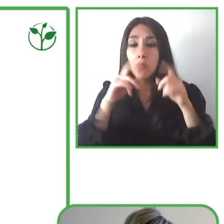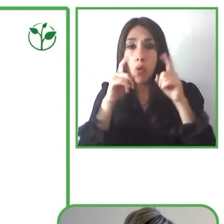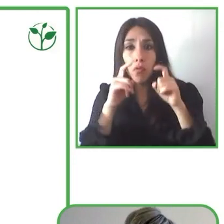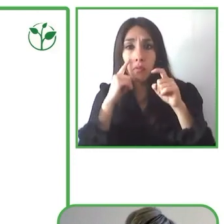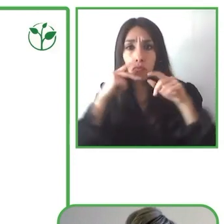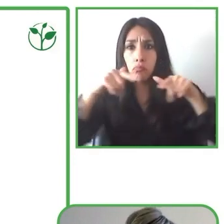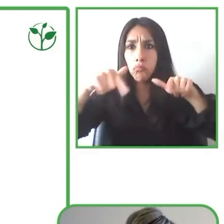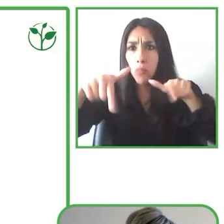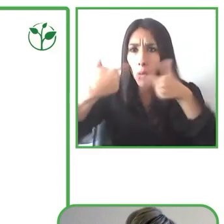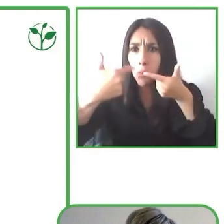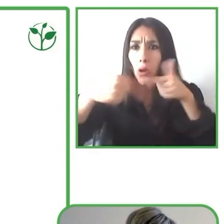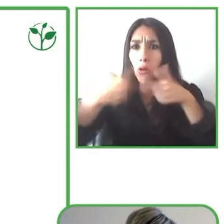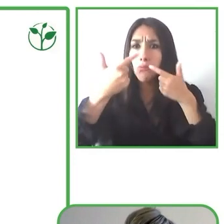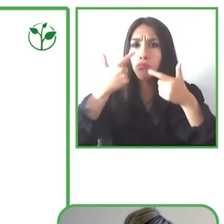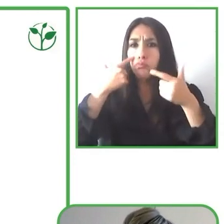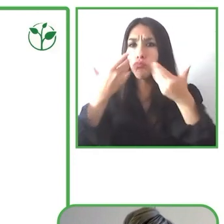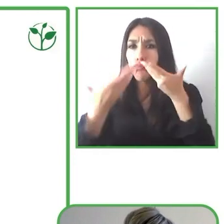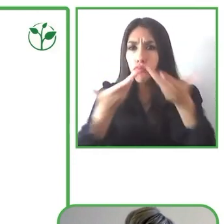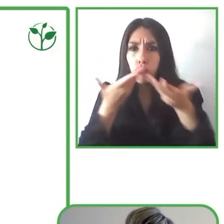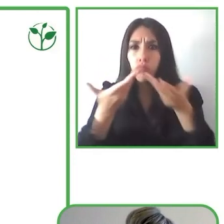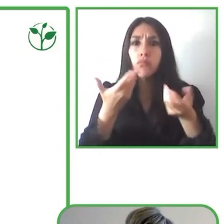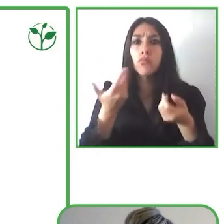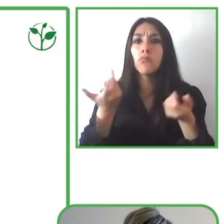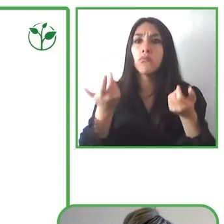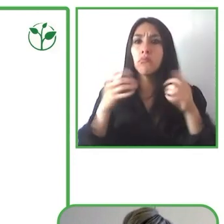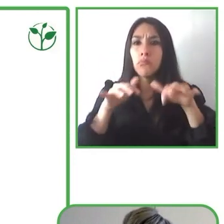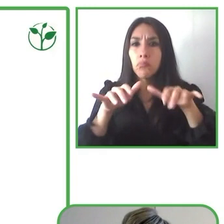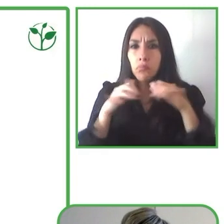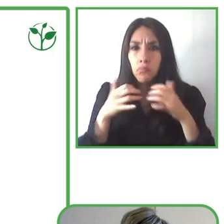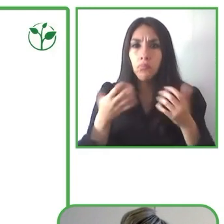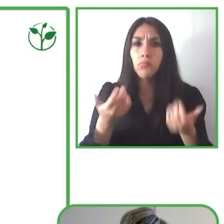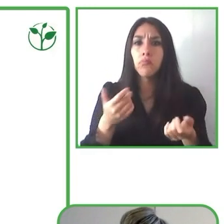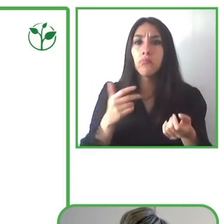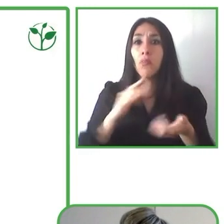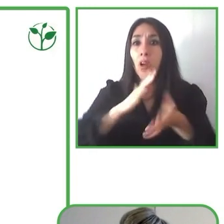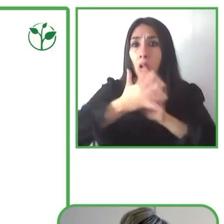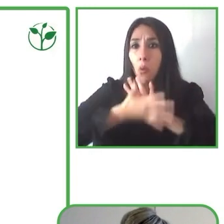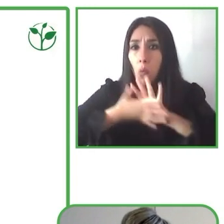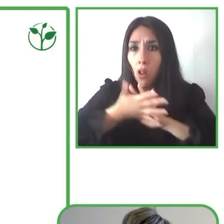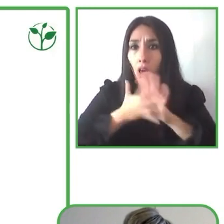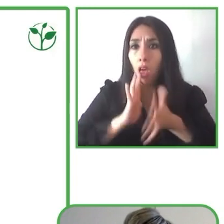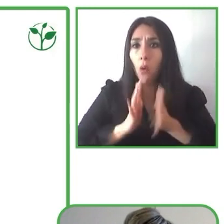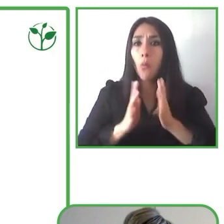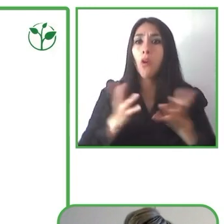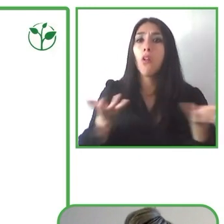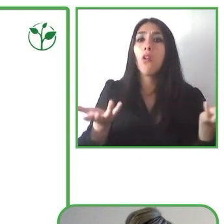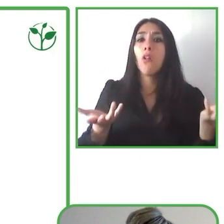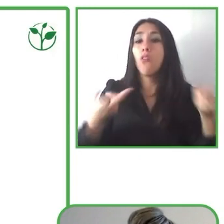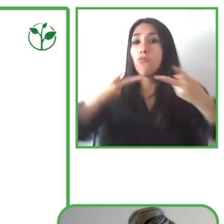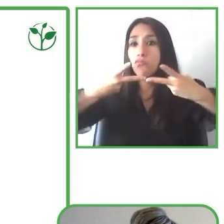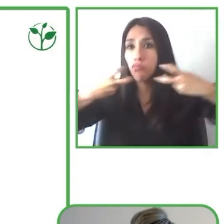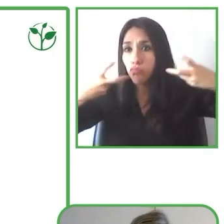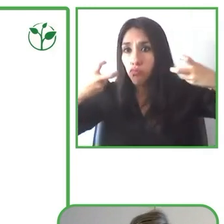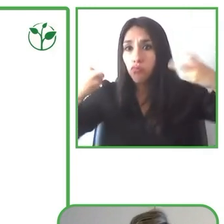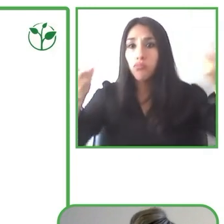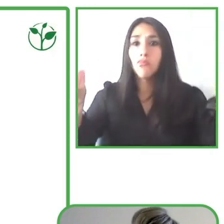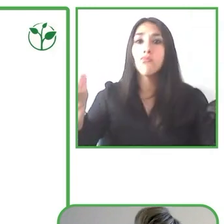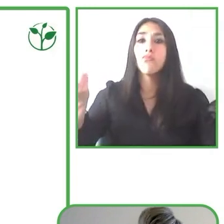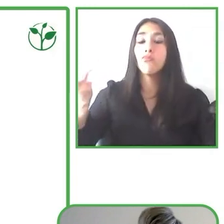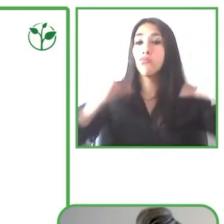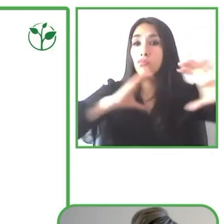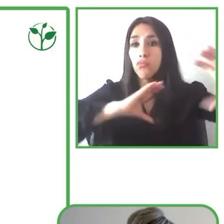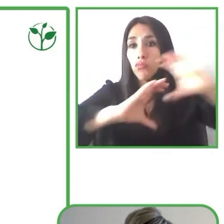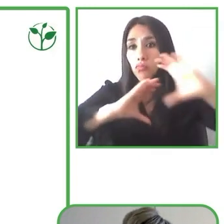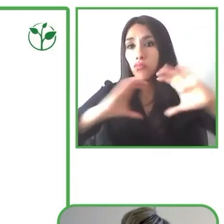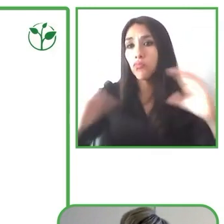sin lengua de señas, subtítulos, autodescripción y lenguaje claro, incluso por parte de la propia